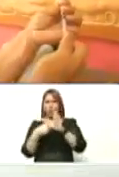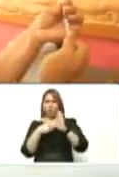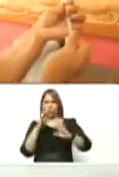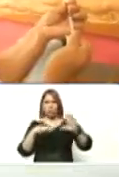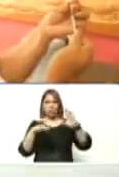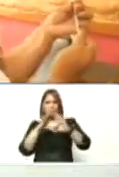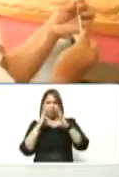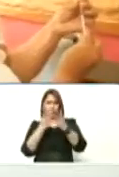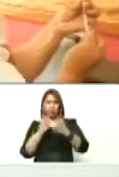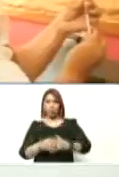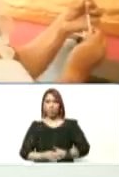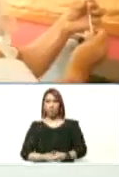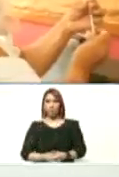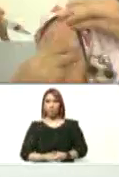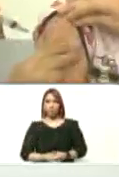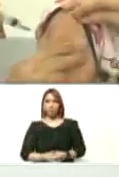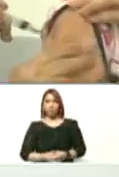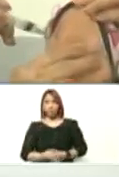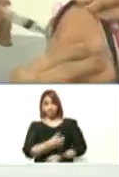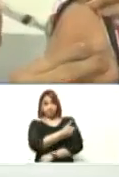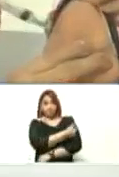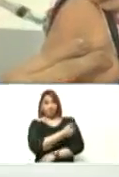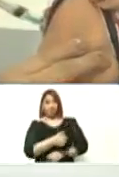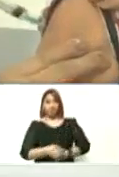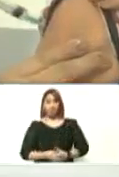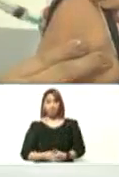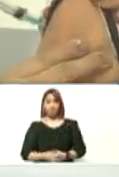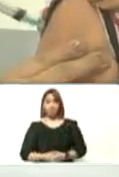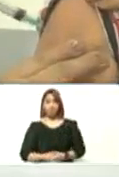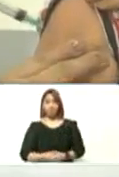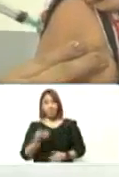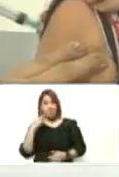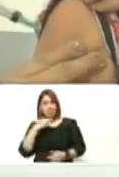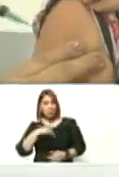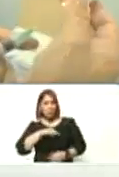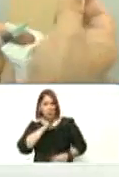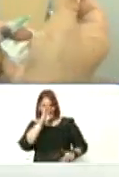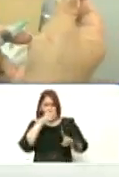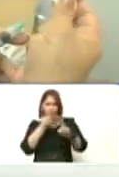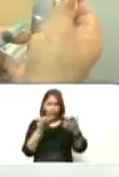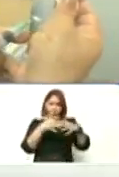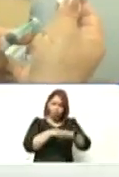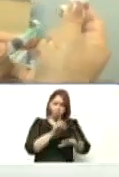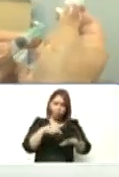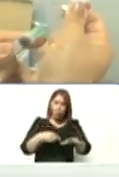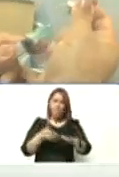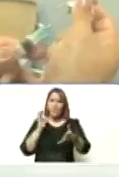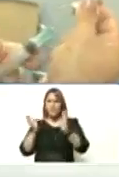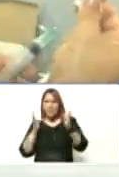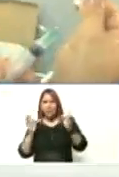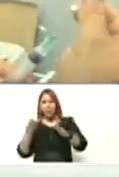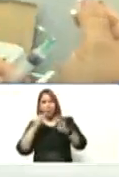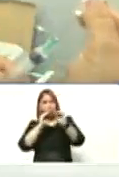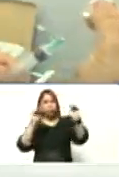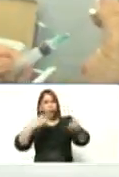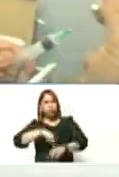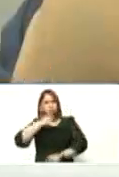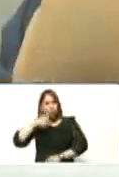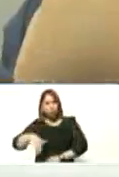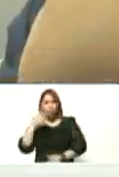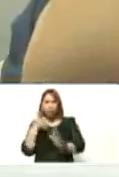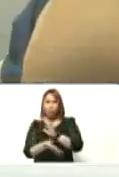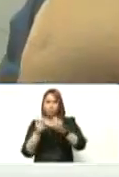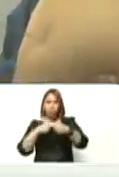el mundo la vacunación por eso vamos combinando y le vamos hablando a nuestro pueblo de los